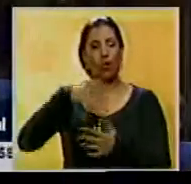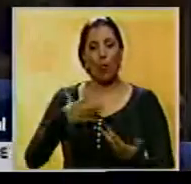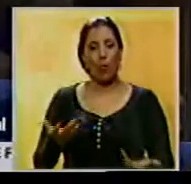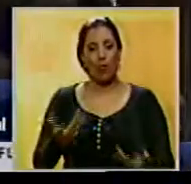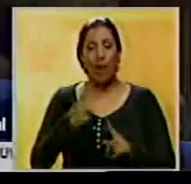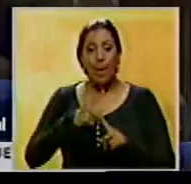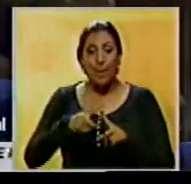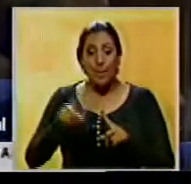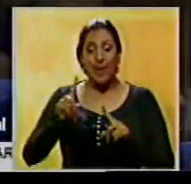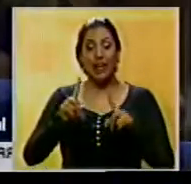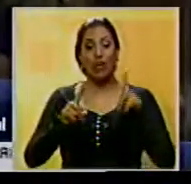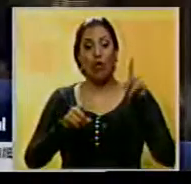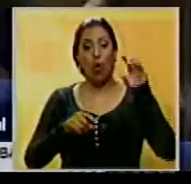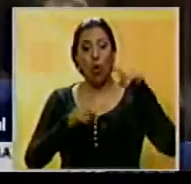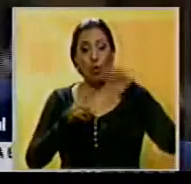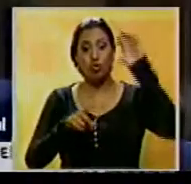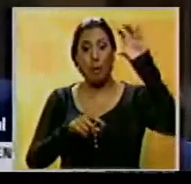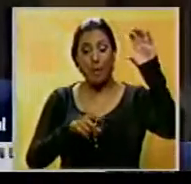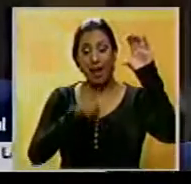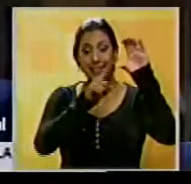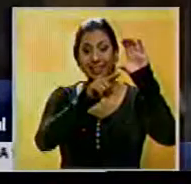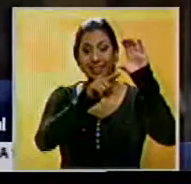que además depende del Estado a quien se le requiera. Muchas gracias. Gracias. Gracias.